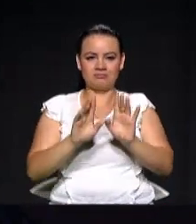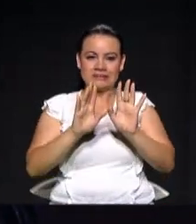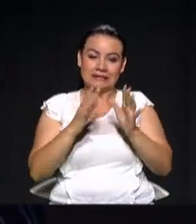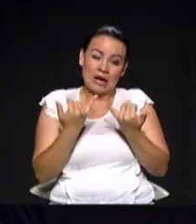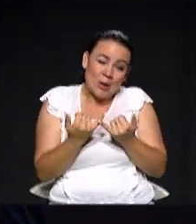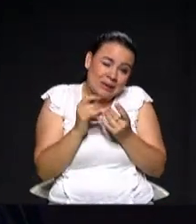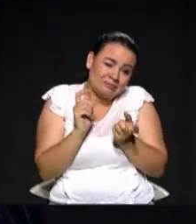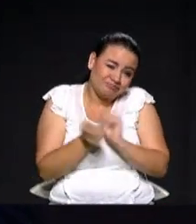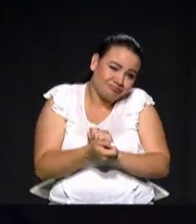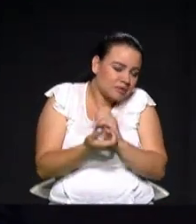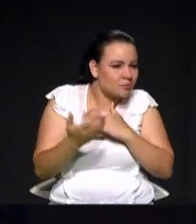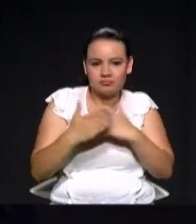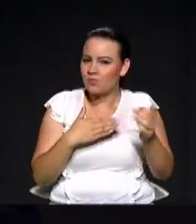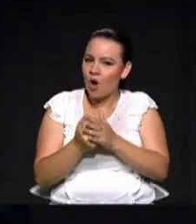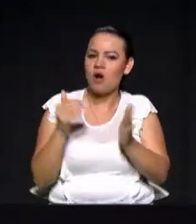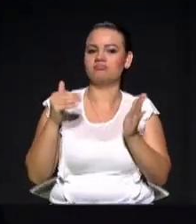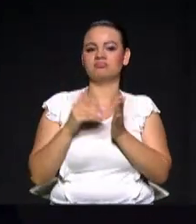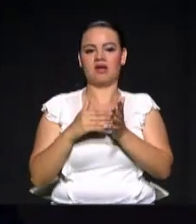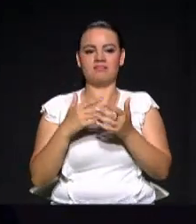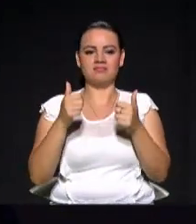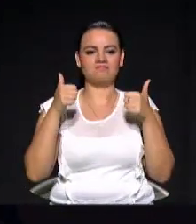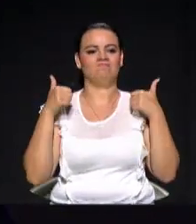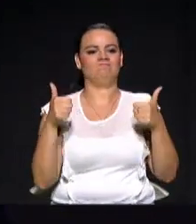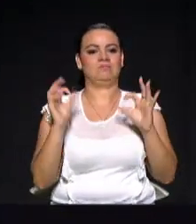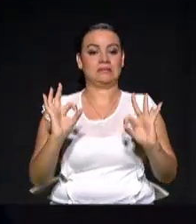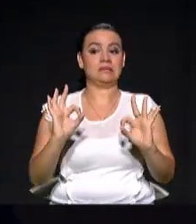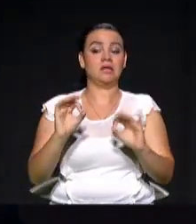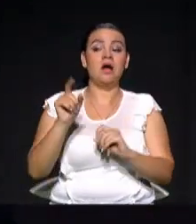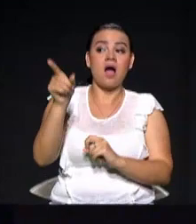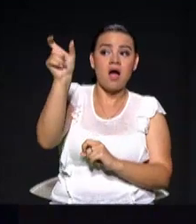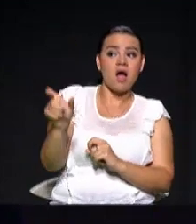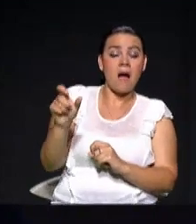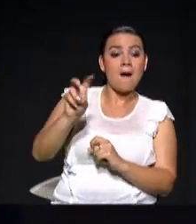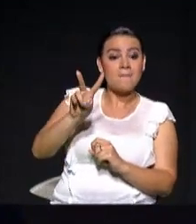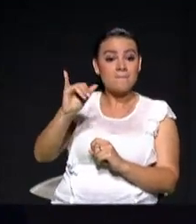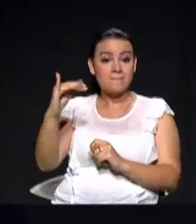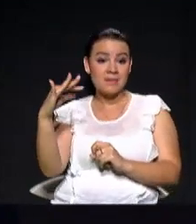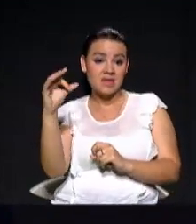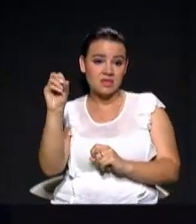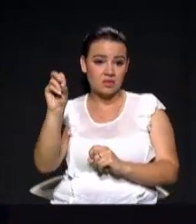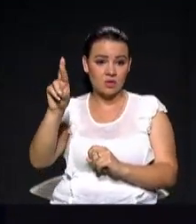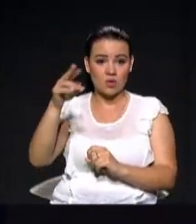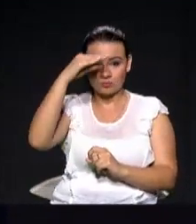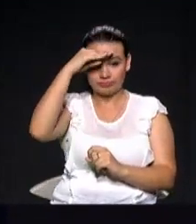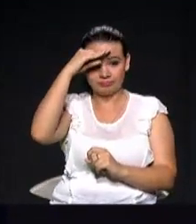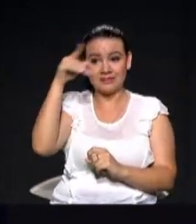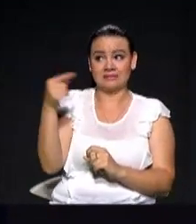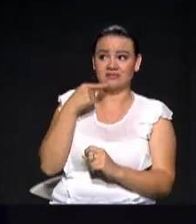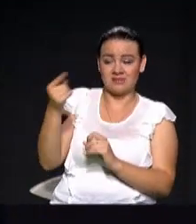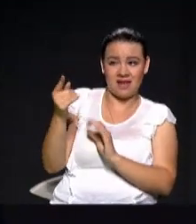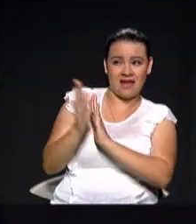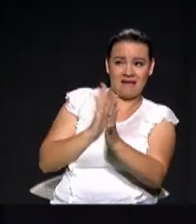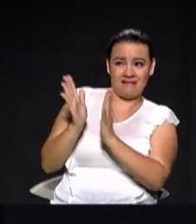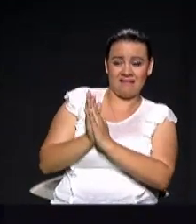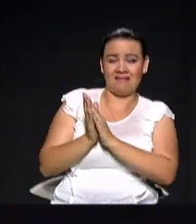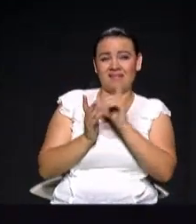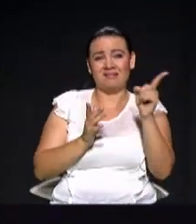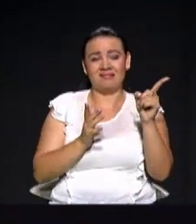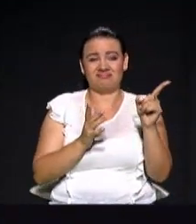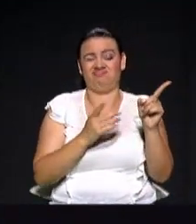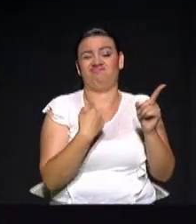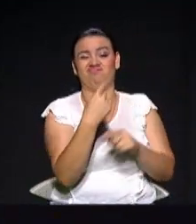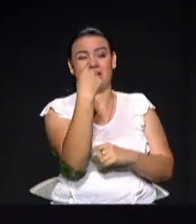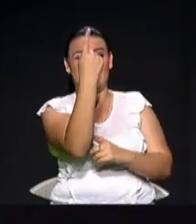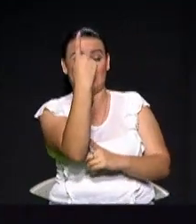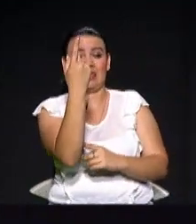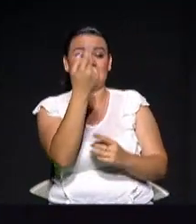Mire, tenemos que voltear la tabla, como bien lo decía Víctor. Tenemos que voltear la tabla. No de los primeros, los primeros los de la politiquería. Invierten